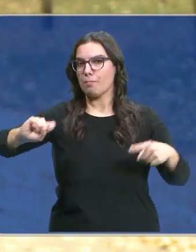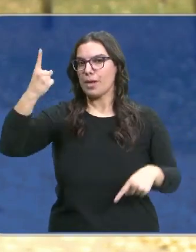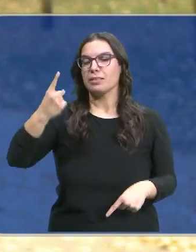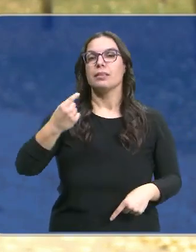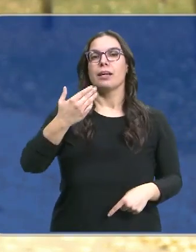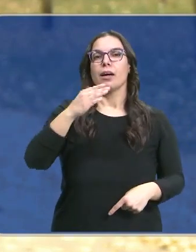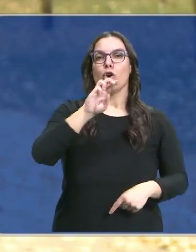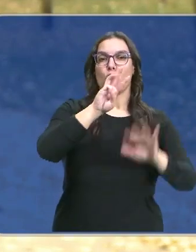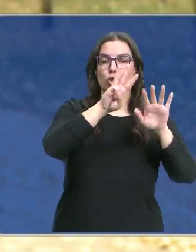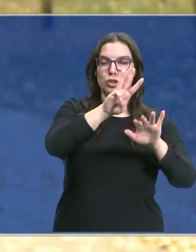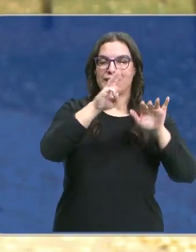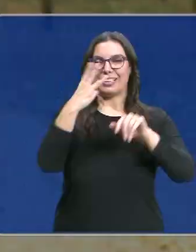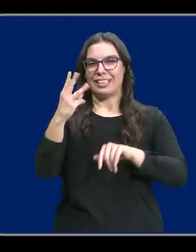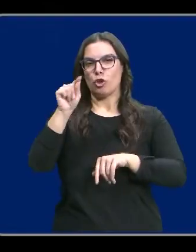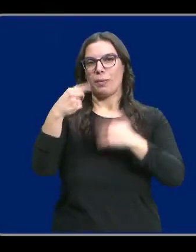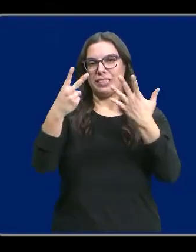83,7 años.